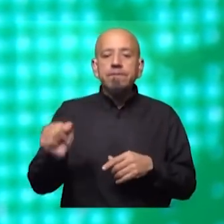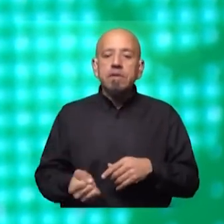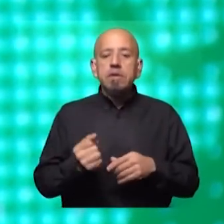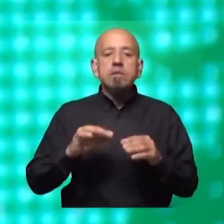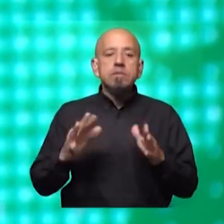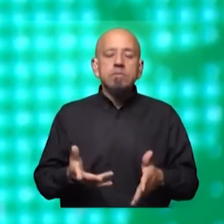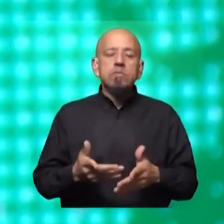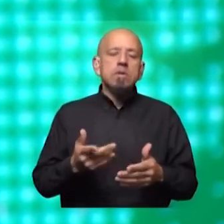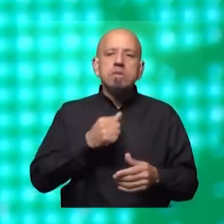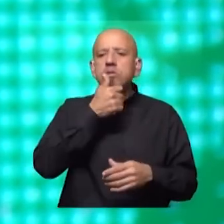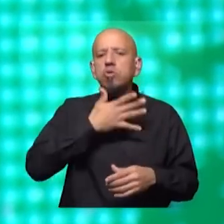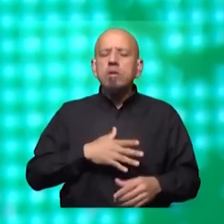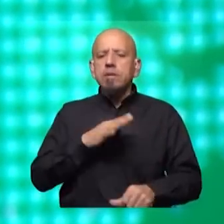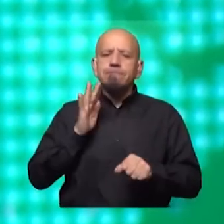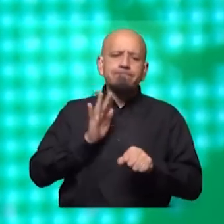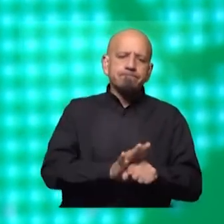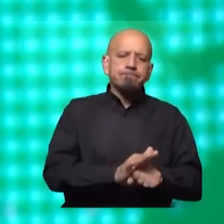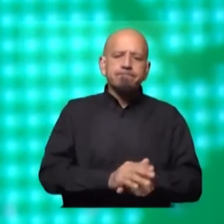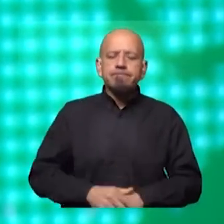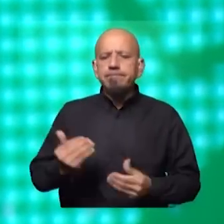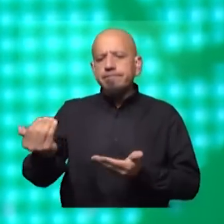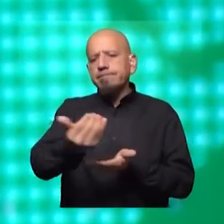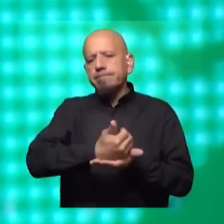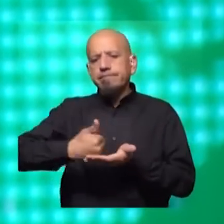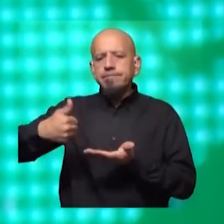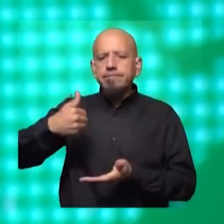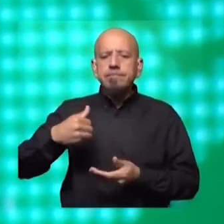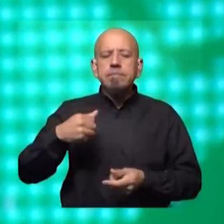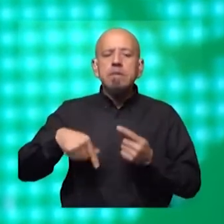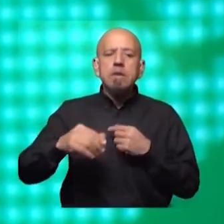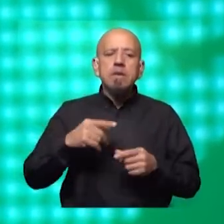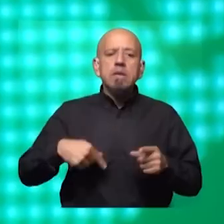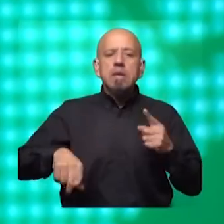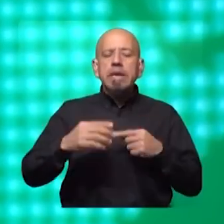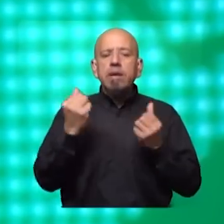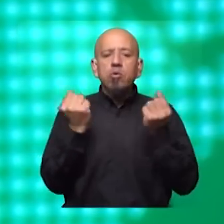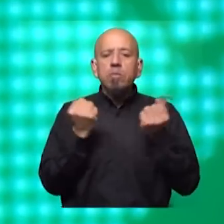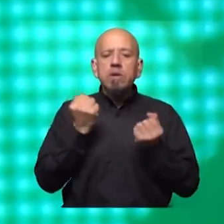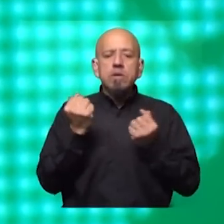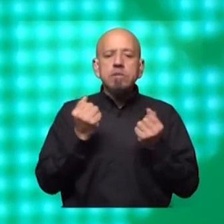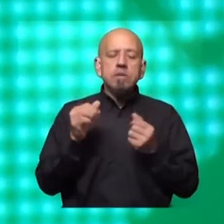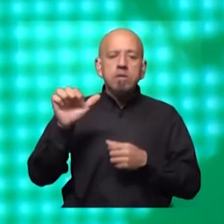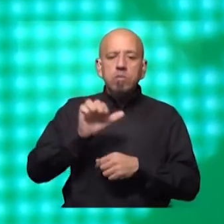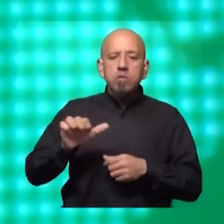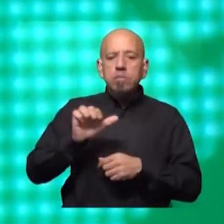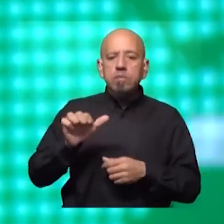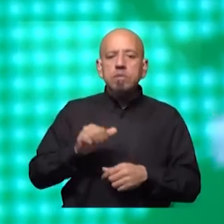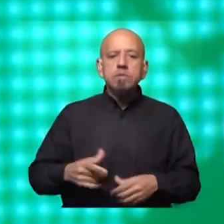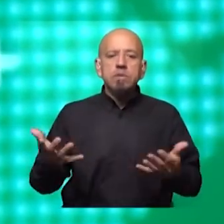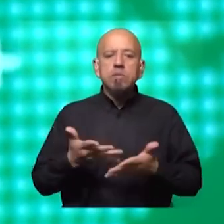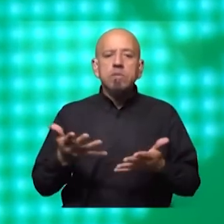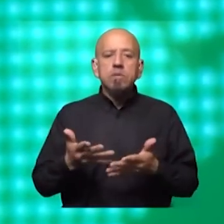marcado por una historia de opresión, de saqueos y de explotación económica por parte de Estados Unidos y de Europa. Que ahora